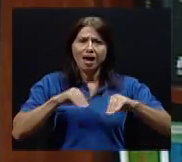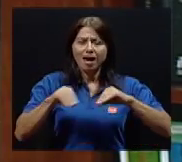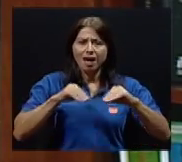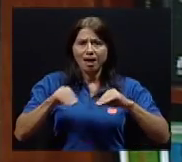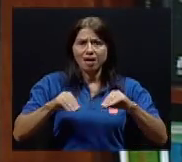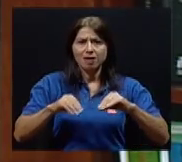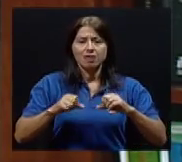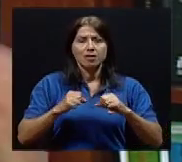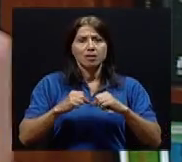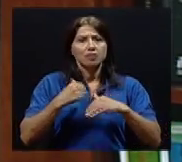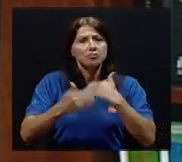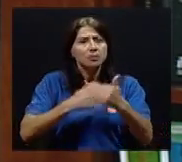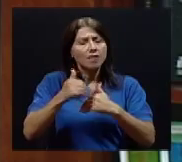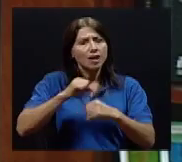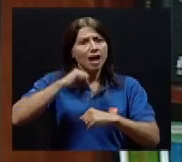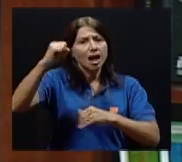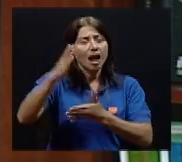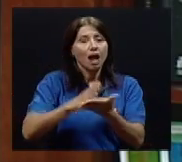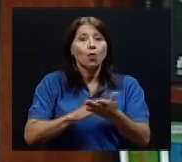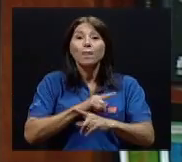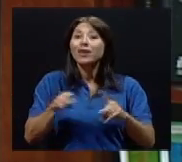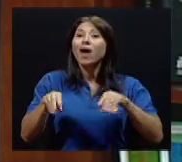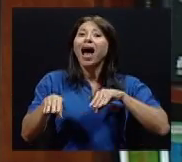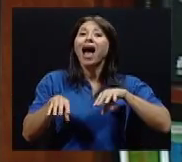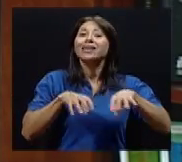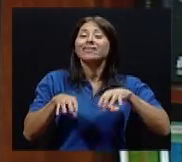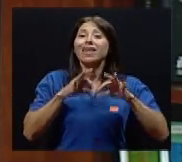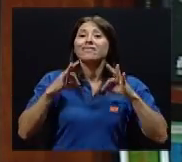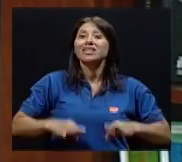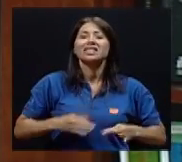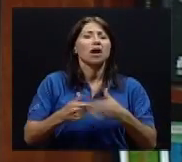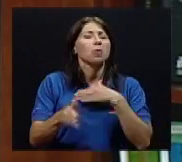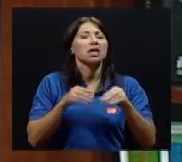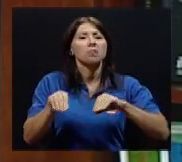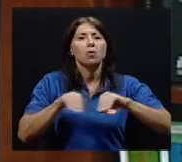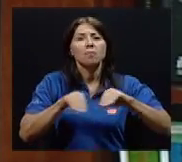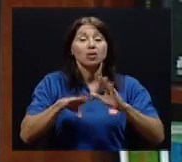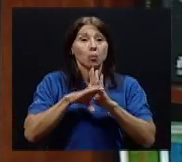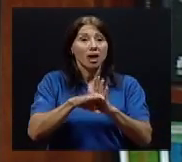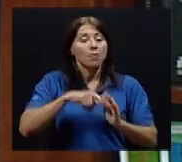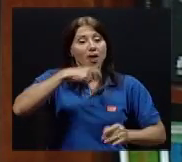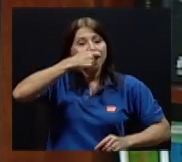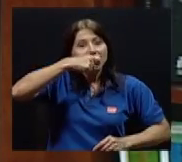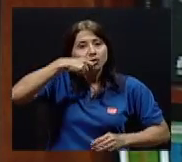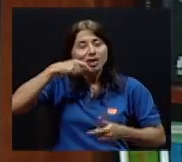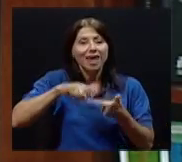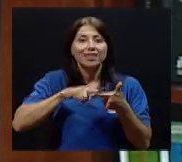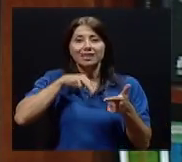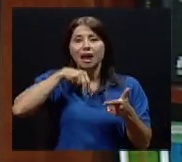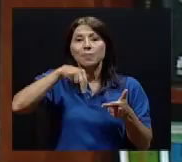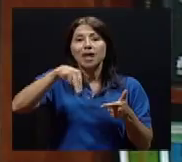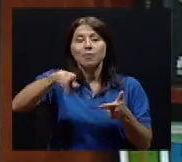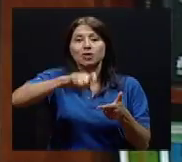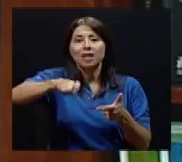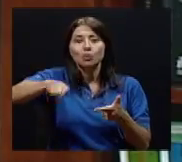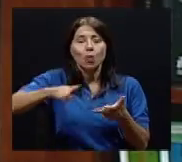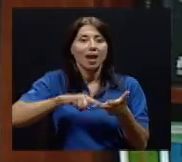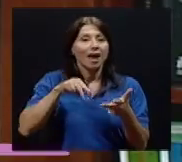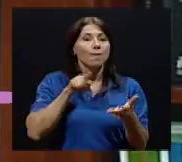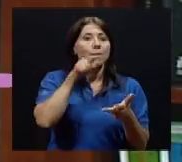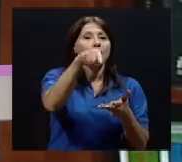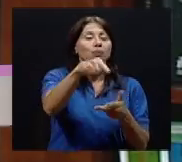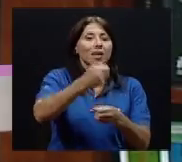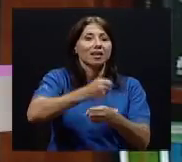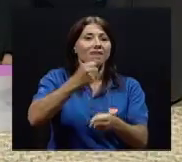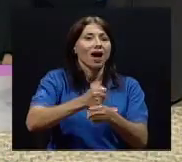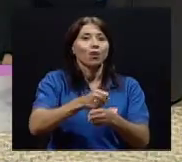energético. Entonces, desde que nos lavemos los dientes, subamos escaleras, nos dirigimos a la escuela, al trabajo, todo eso es actividad física, entonces, desde cualquier